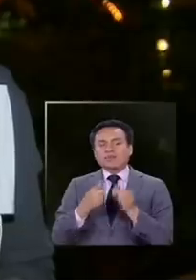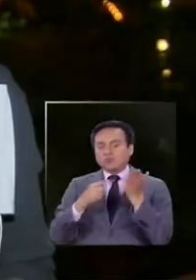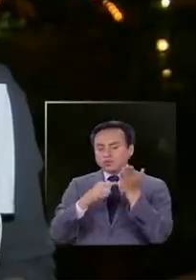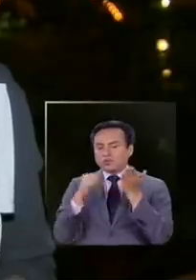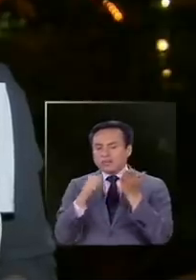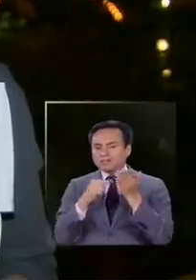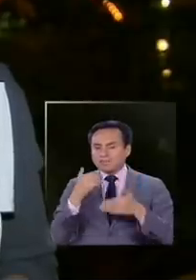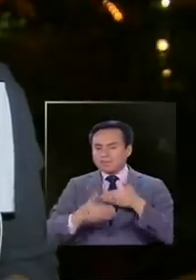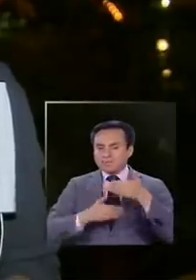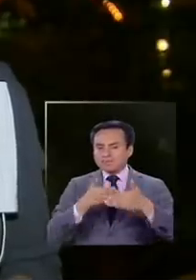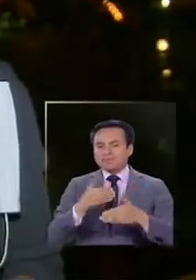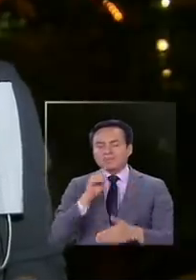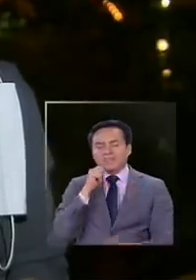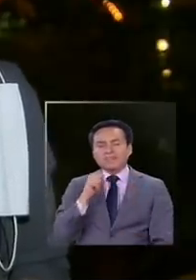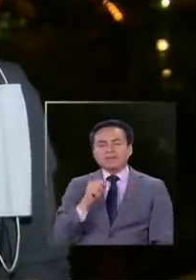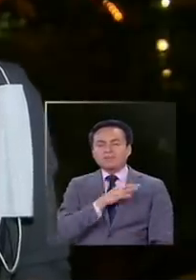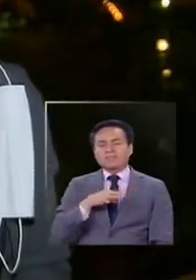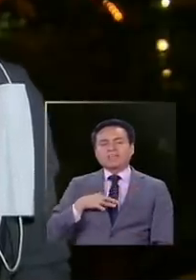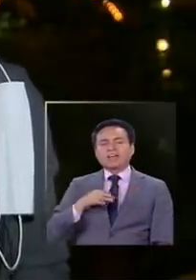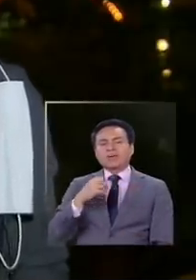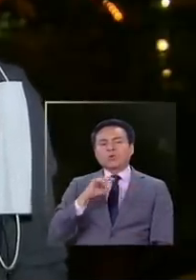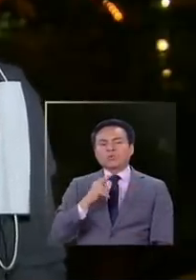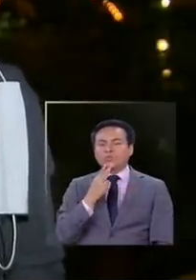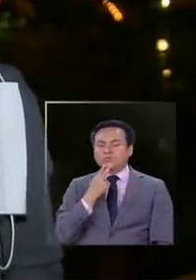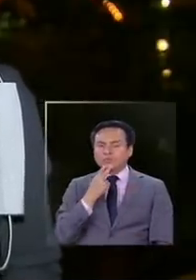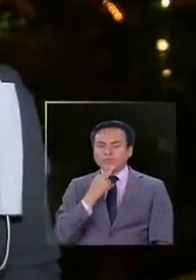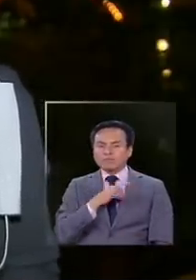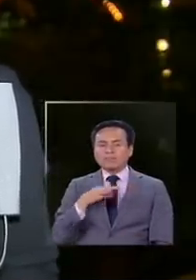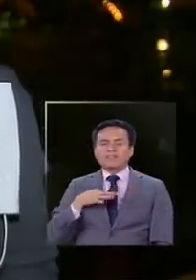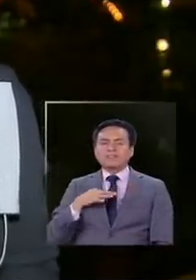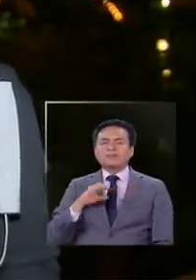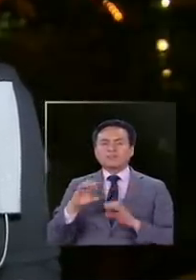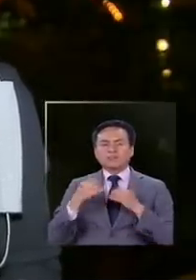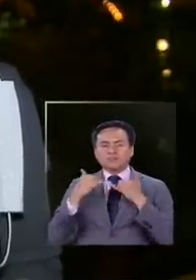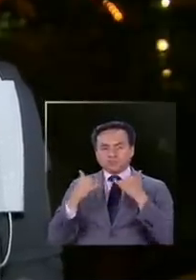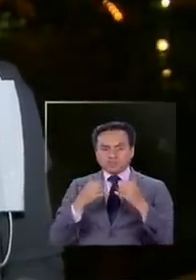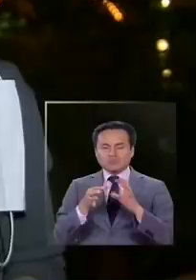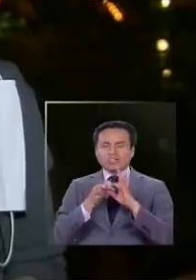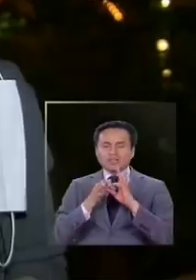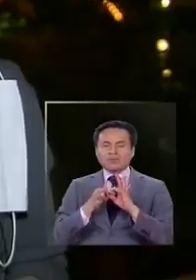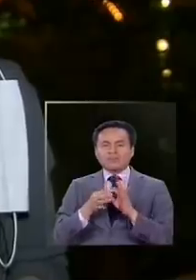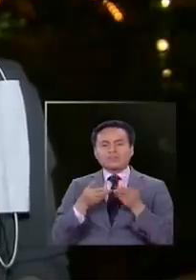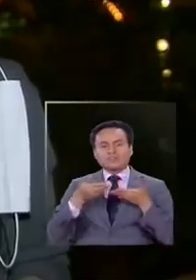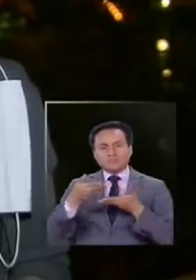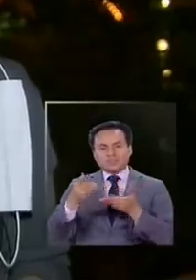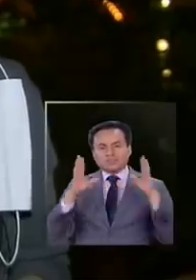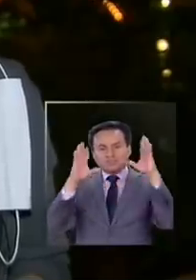al cual echar mano. Ministra Gloria Jut, Ministra de Transporte y Telecomunicaciones, muchísimas gracias por habernos recibido esta noche.